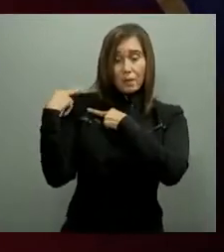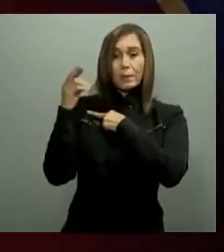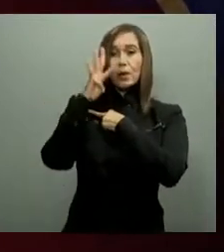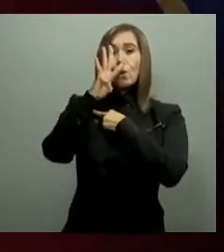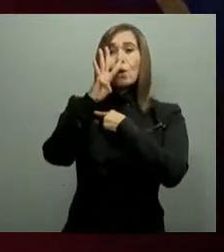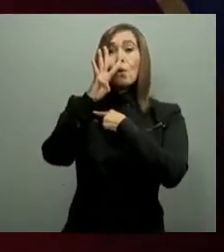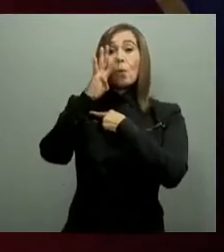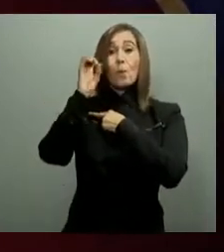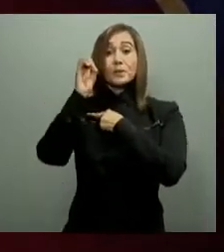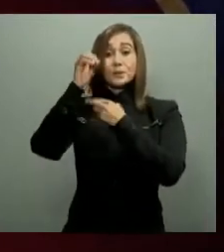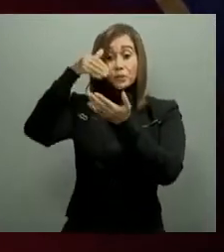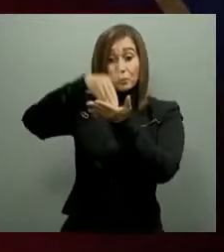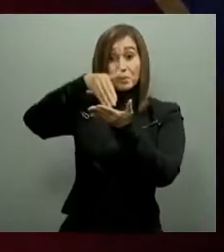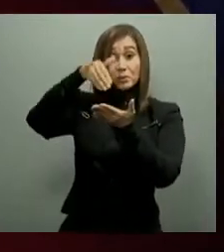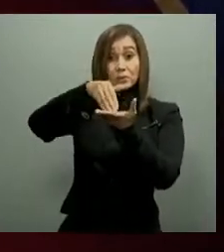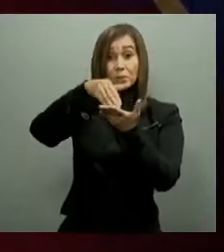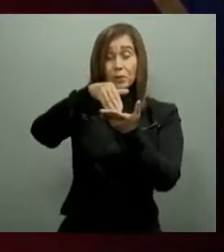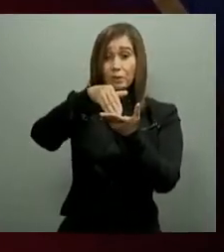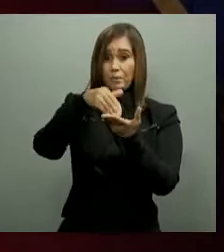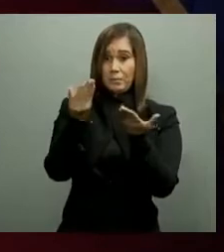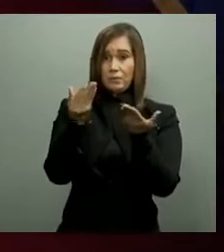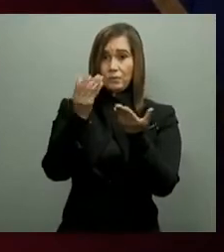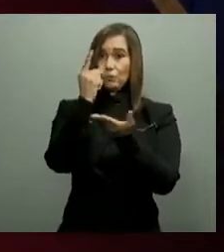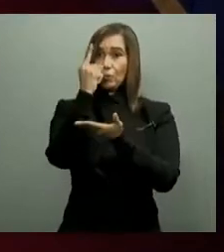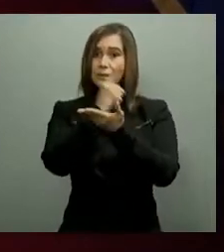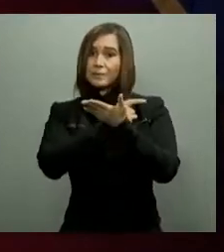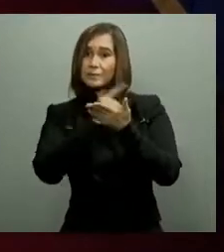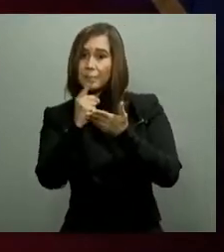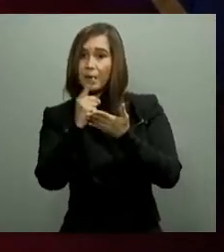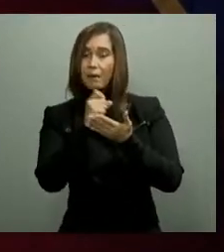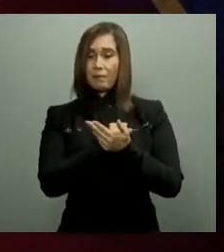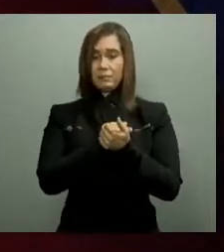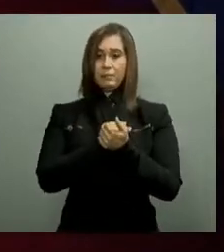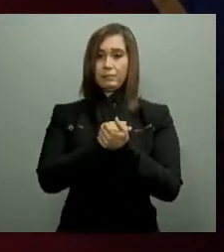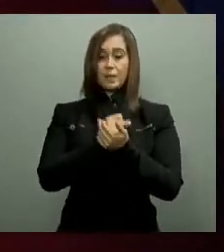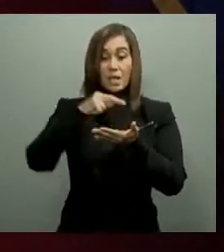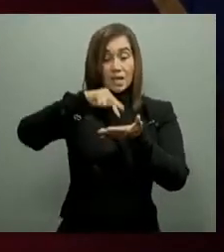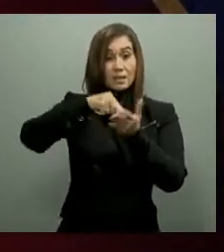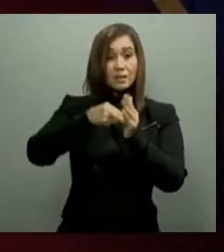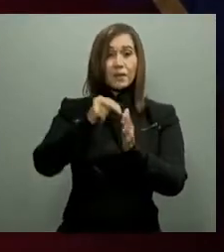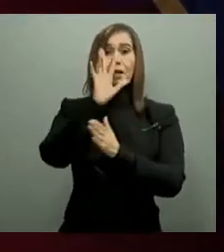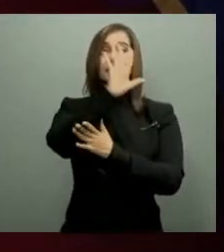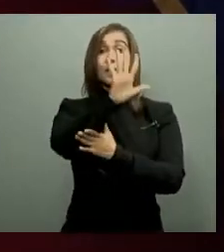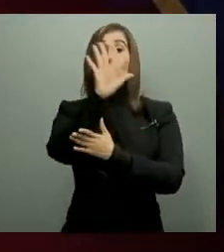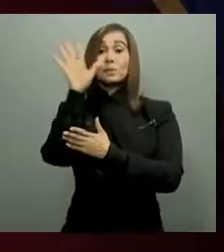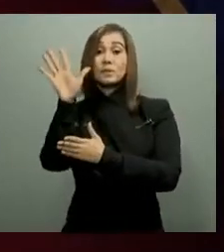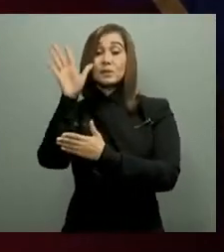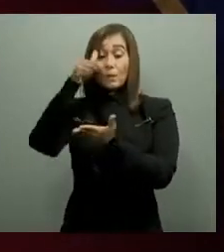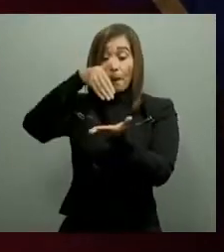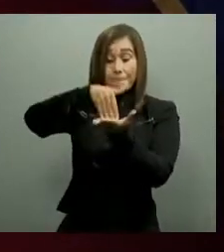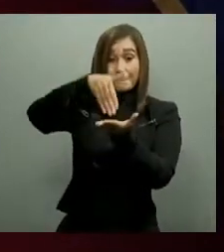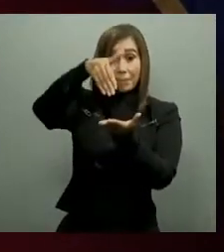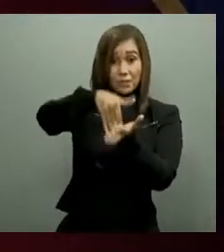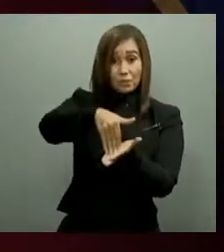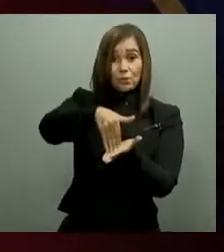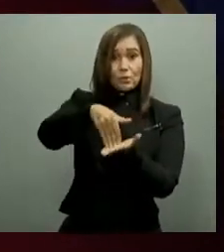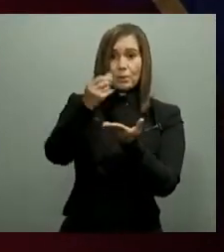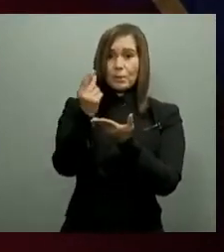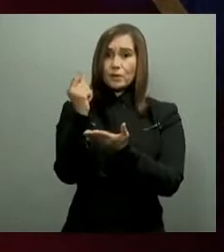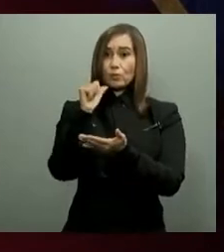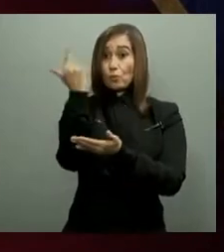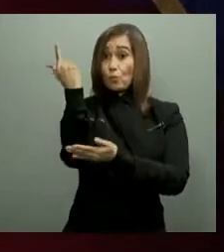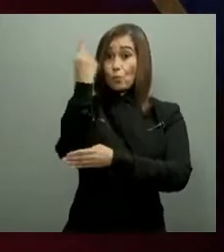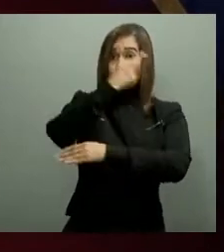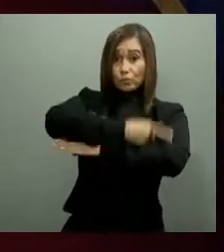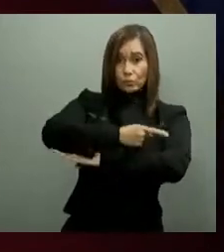de pesos semanales, es decir, millones de pesos diarios dedicados a contener el aumento